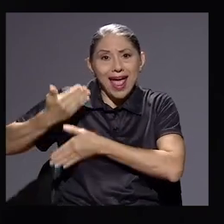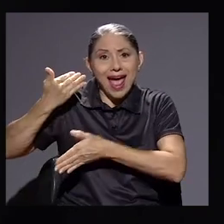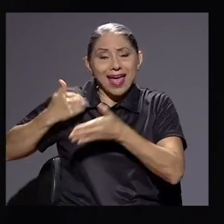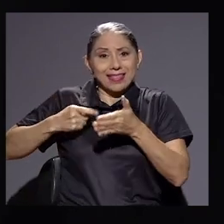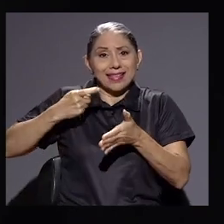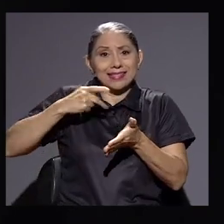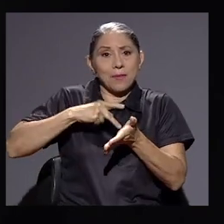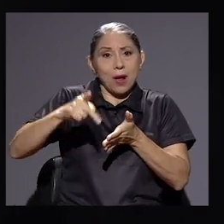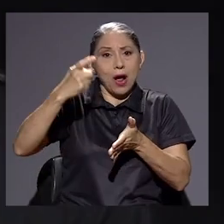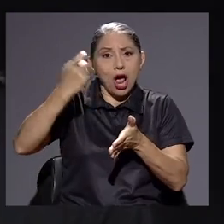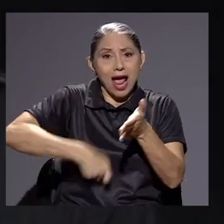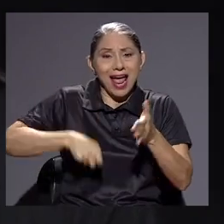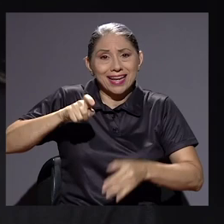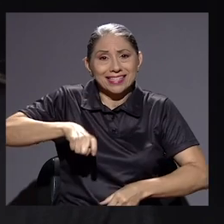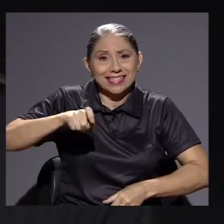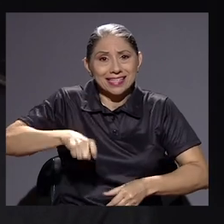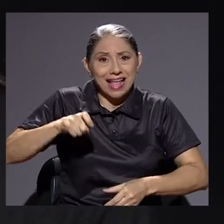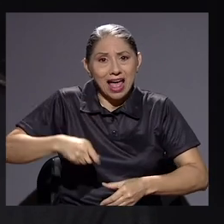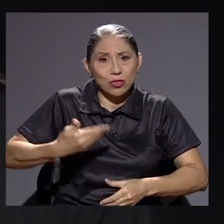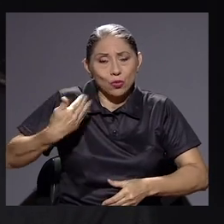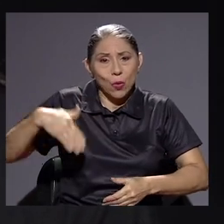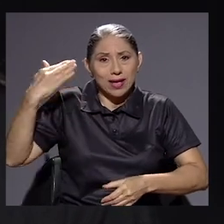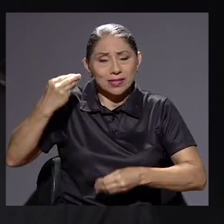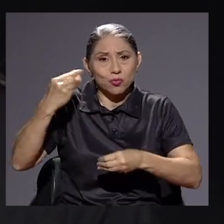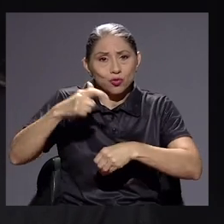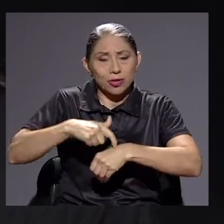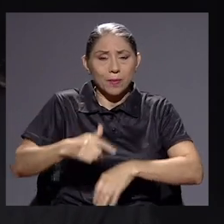necesitando desde hace mucho tiempo. Es que ese es el punto.